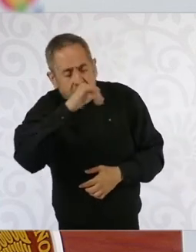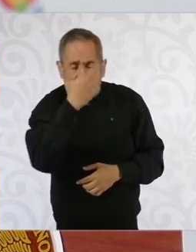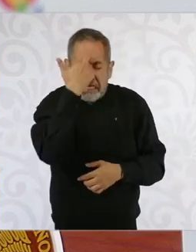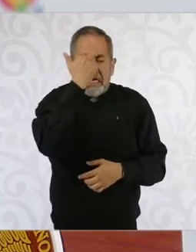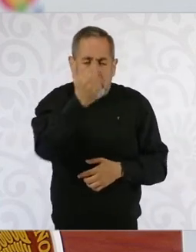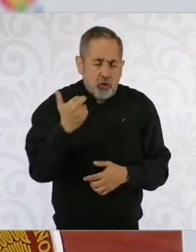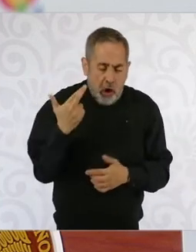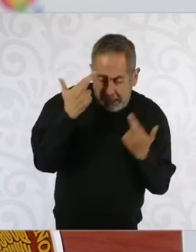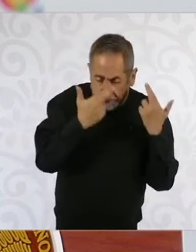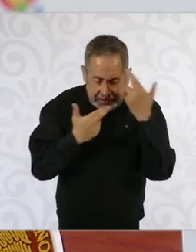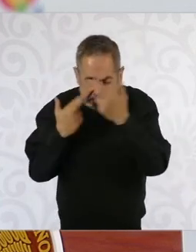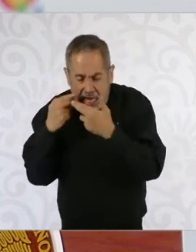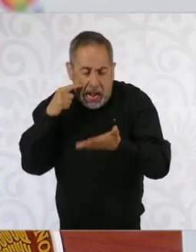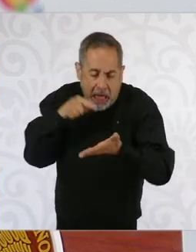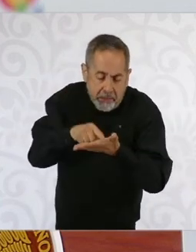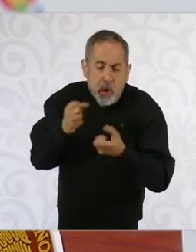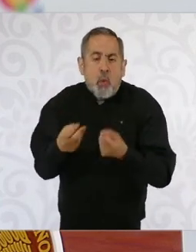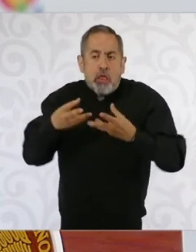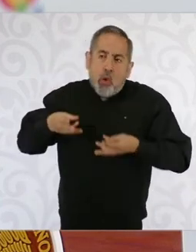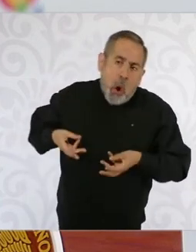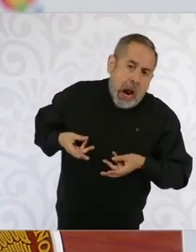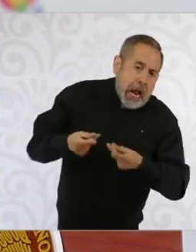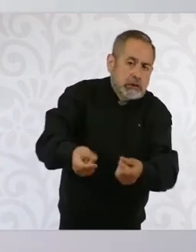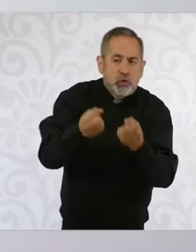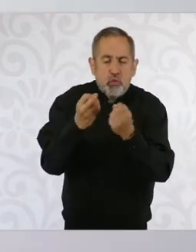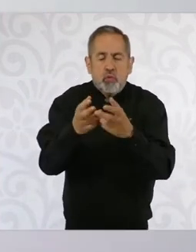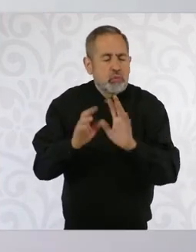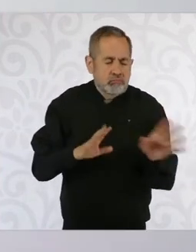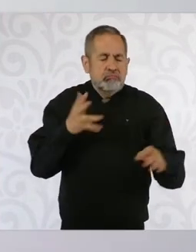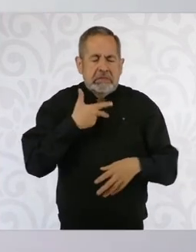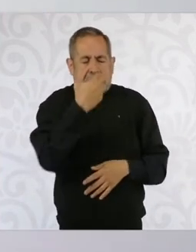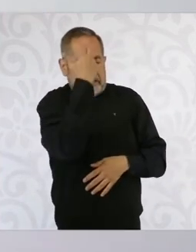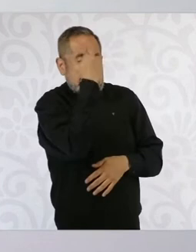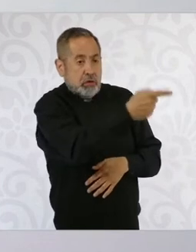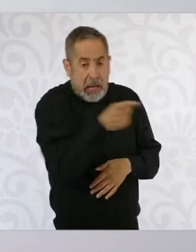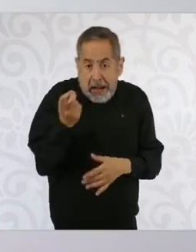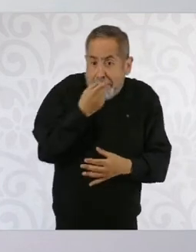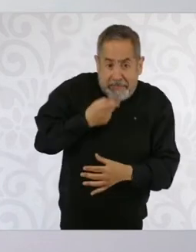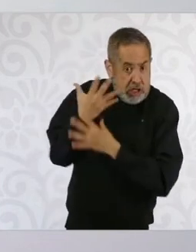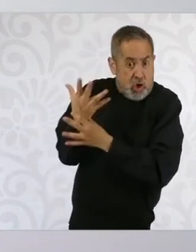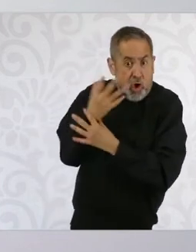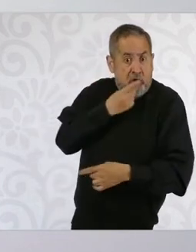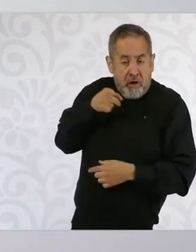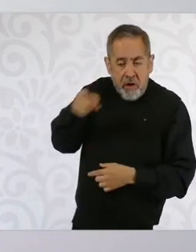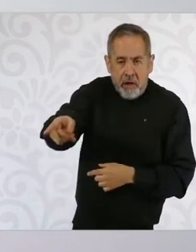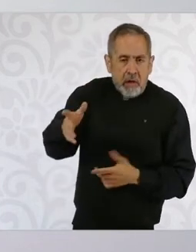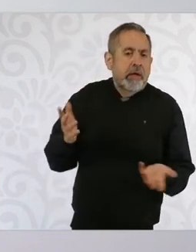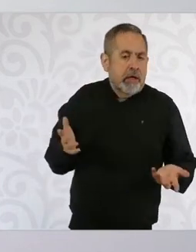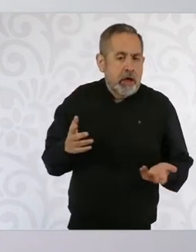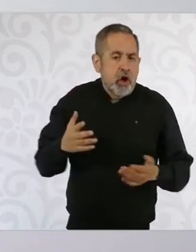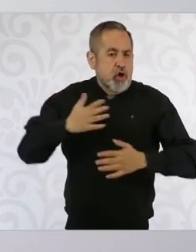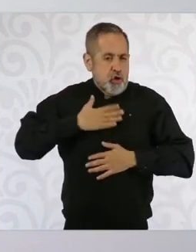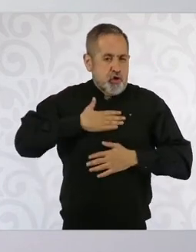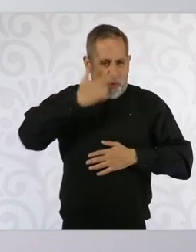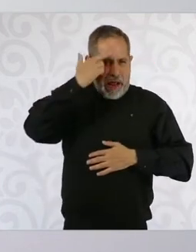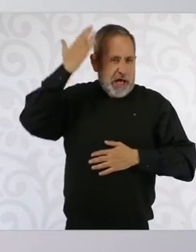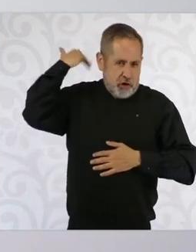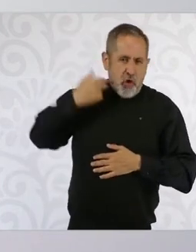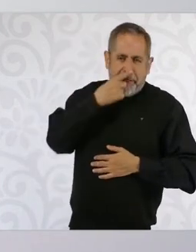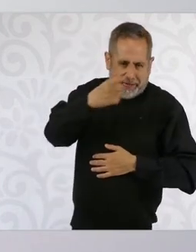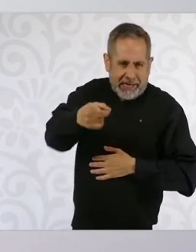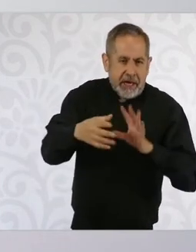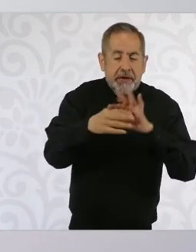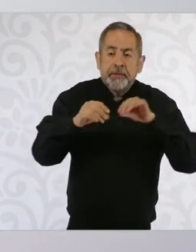revisar sus gastos, en qué se destinaban sus recursos. Por la declaración que yo hice ese día,